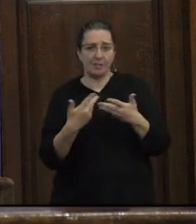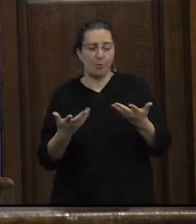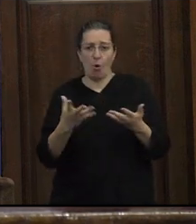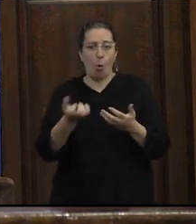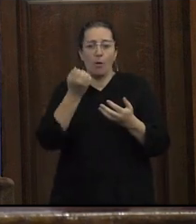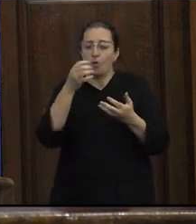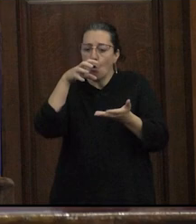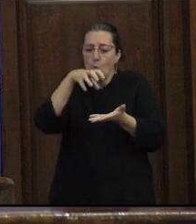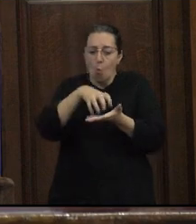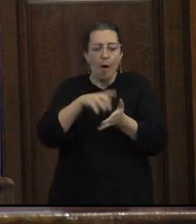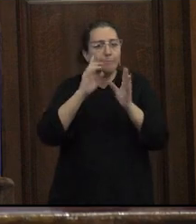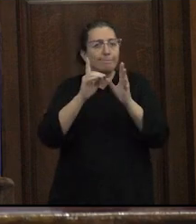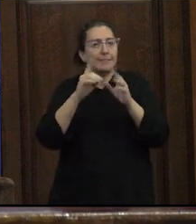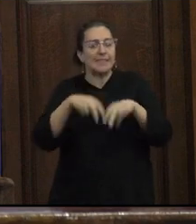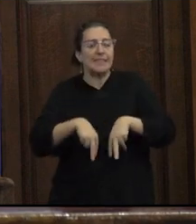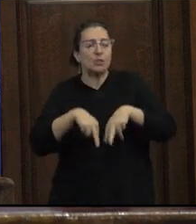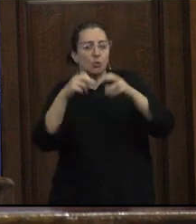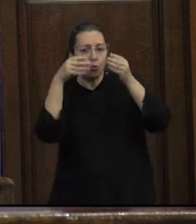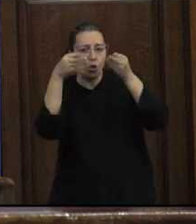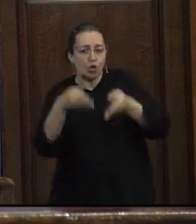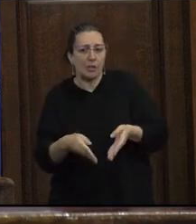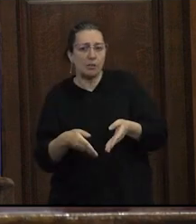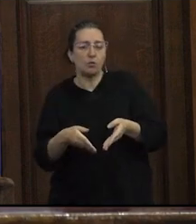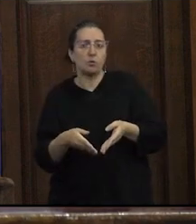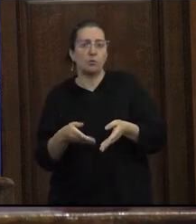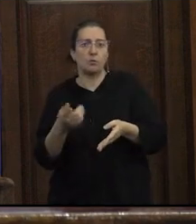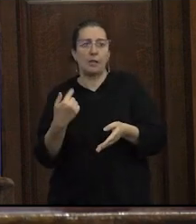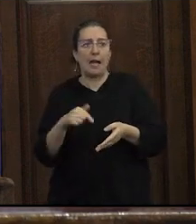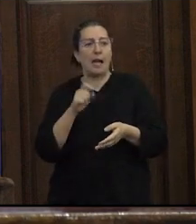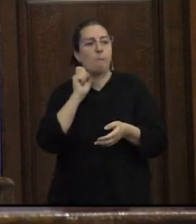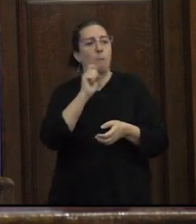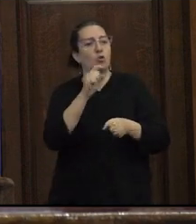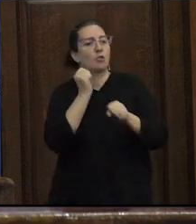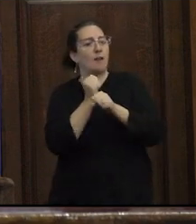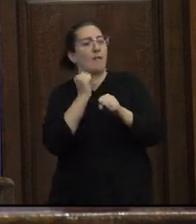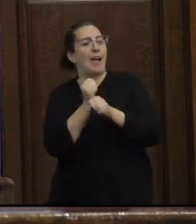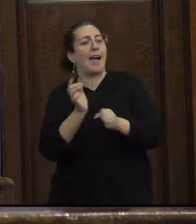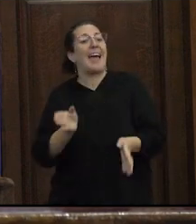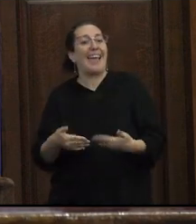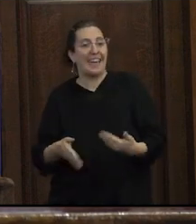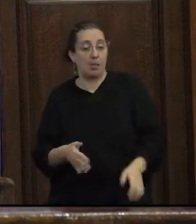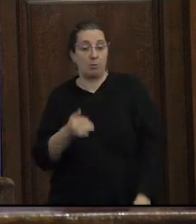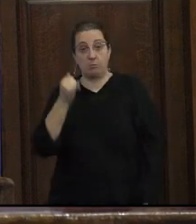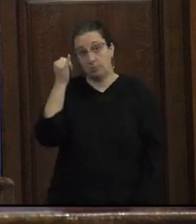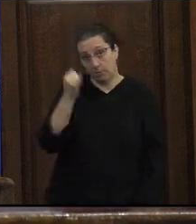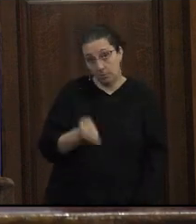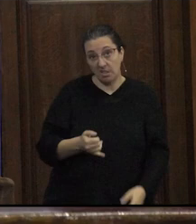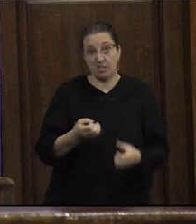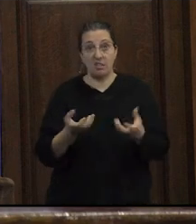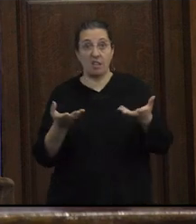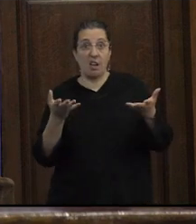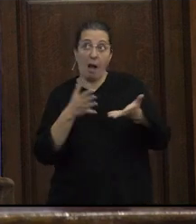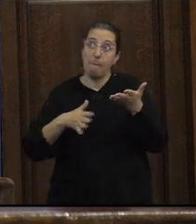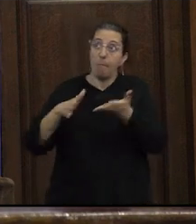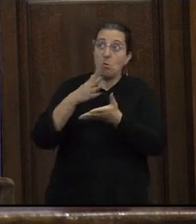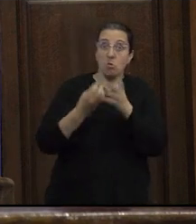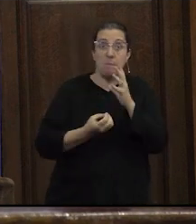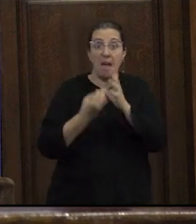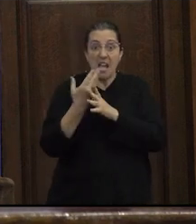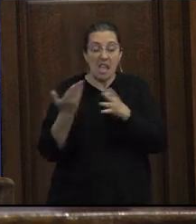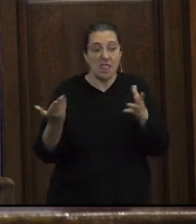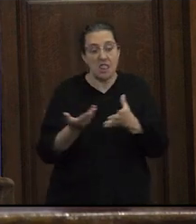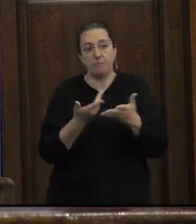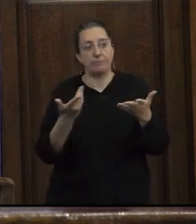que contenga este tipo de estudios ¿no? dice ah si vos trabajas esas cosas de género sí campos emergentes pero no estás